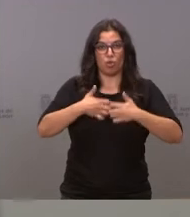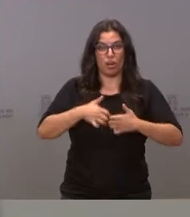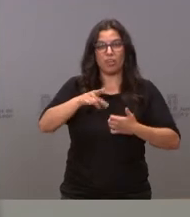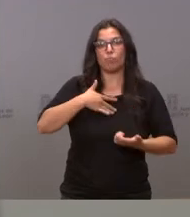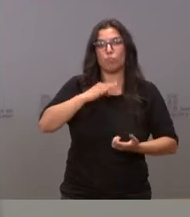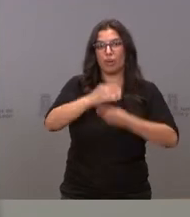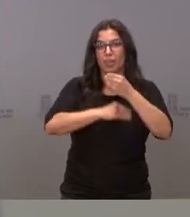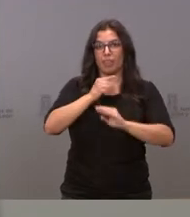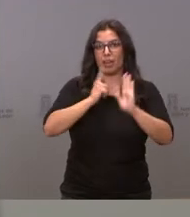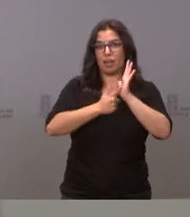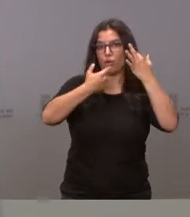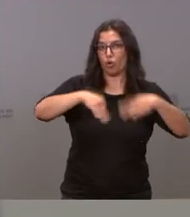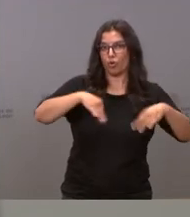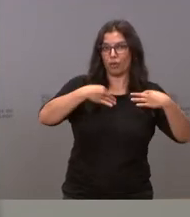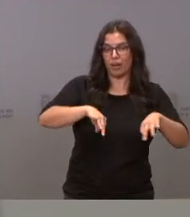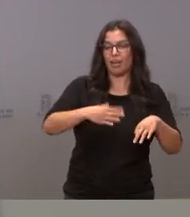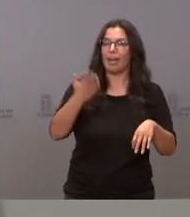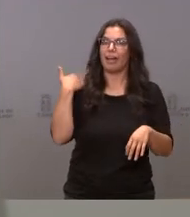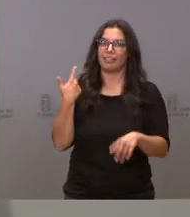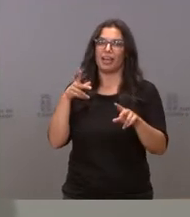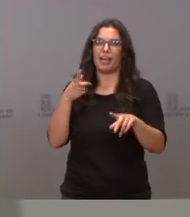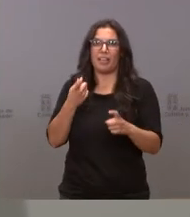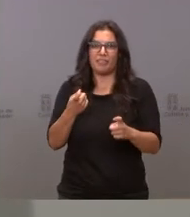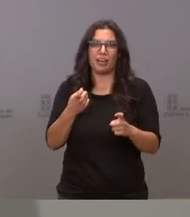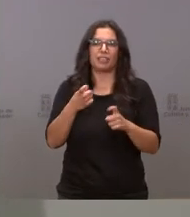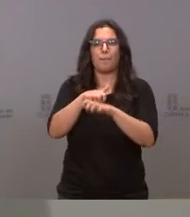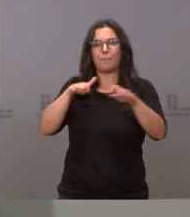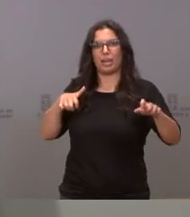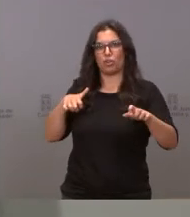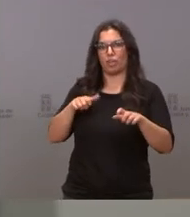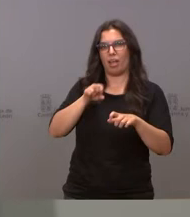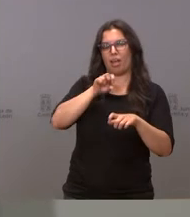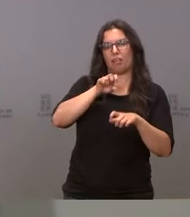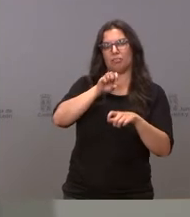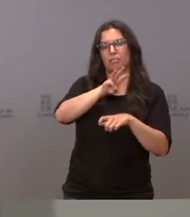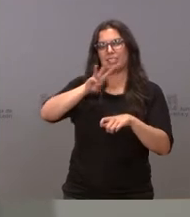mediante ley ordinaria. Antes se necesitaba la mayoría cualificada de dos tercios.